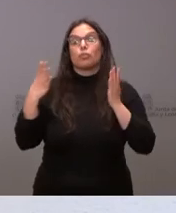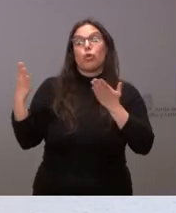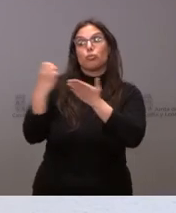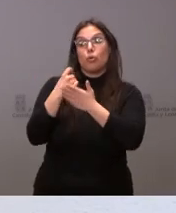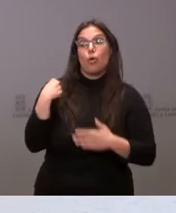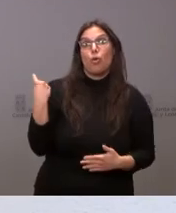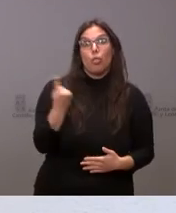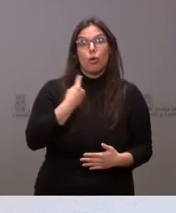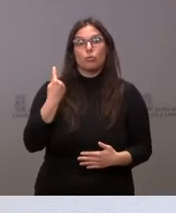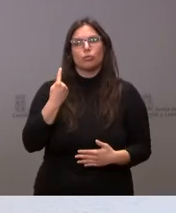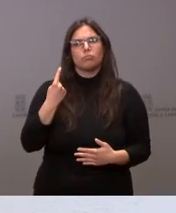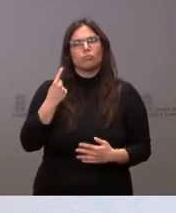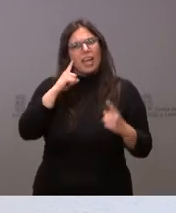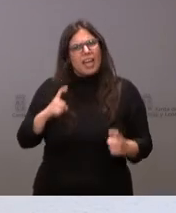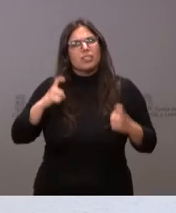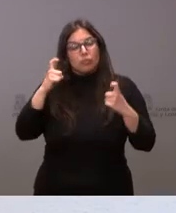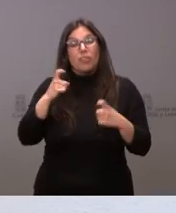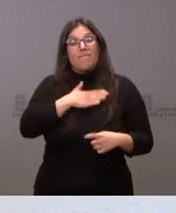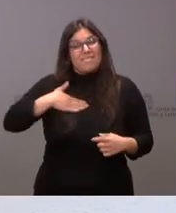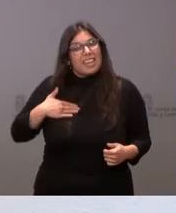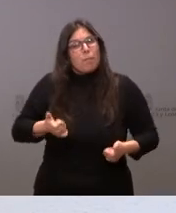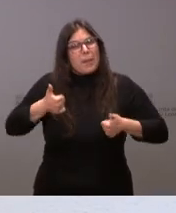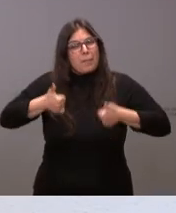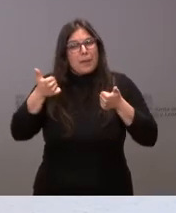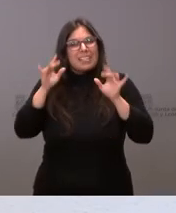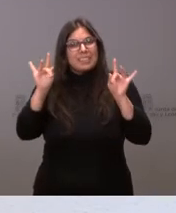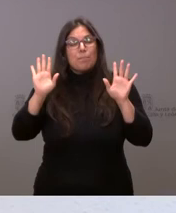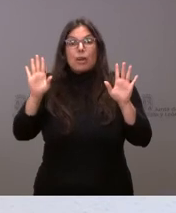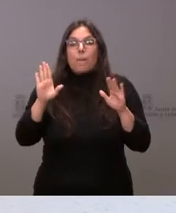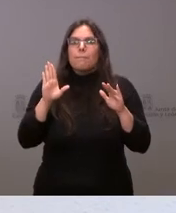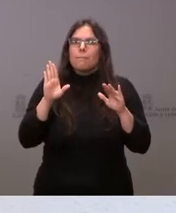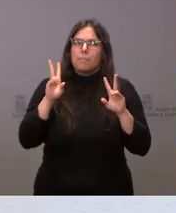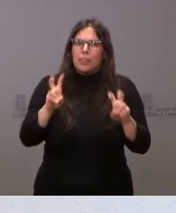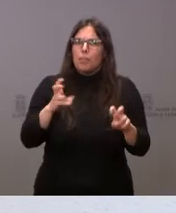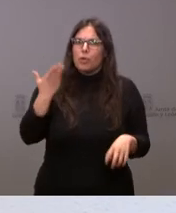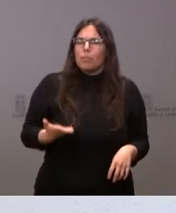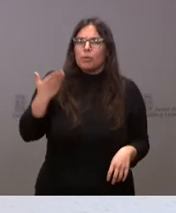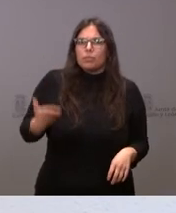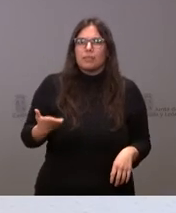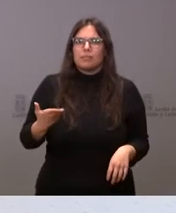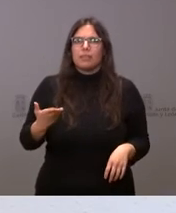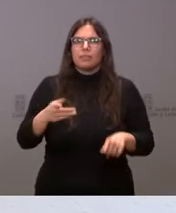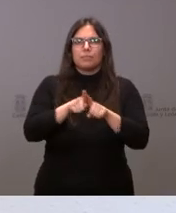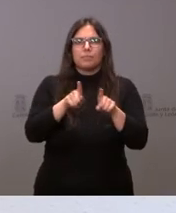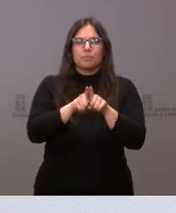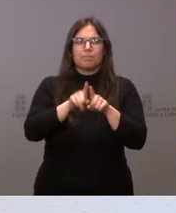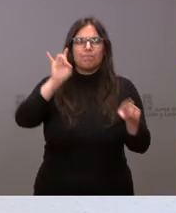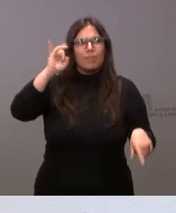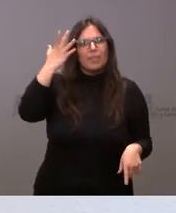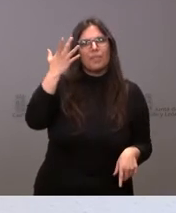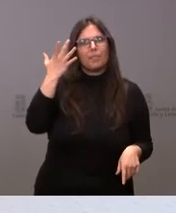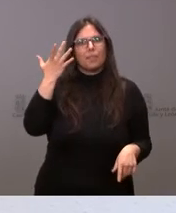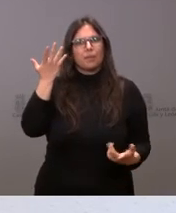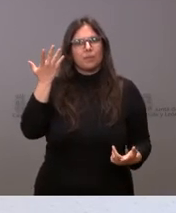esperábamos más, pero lo importante es quedarnos con la idea de una